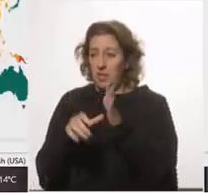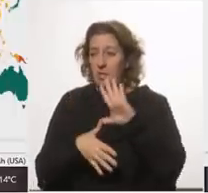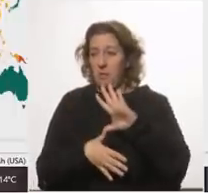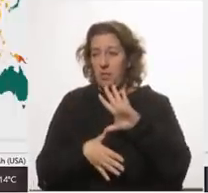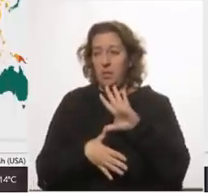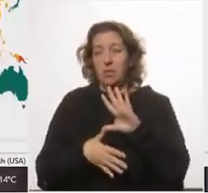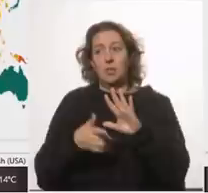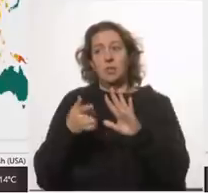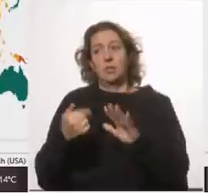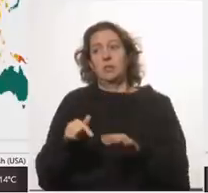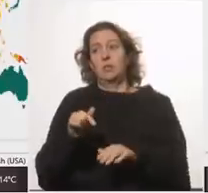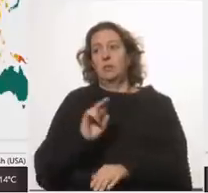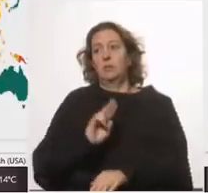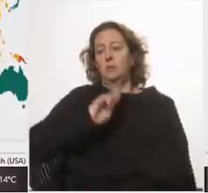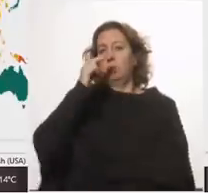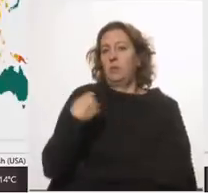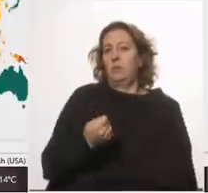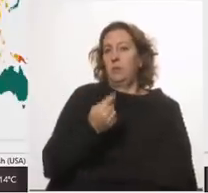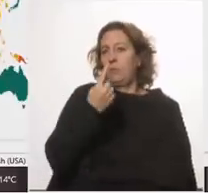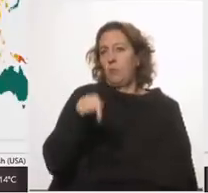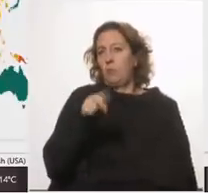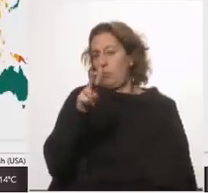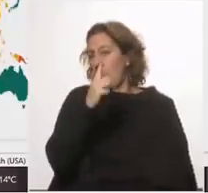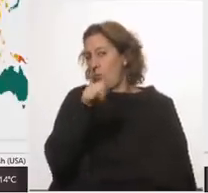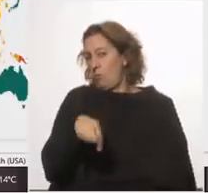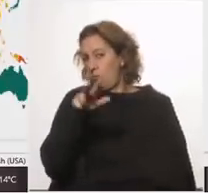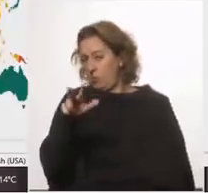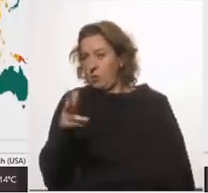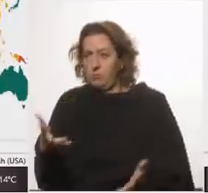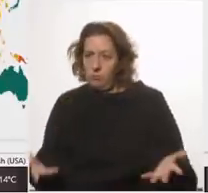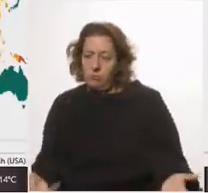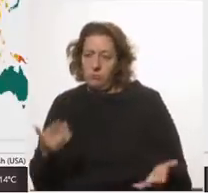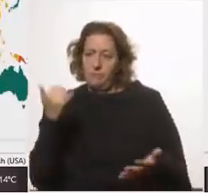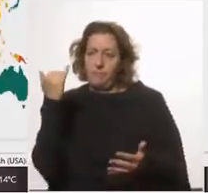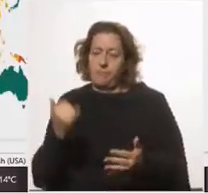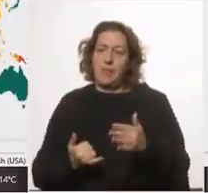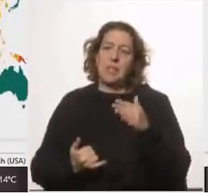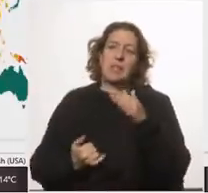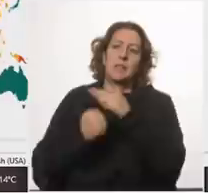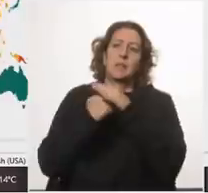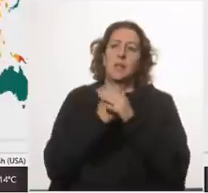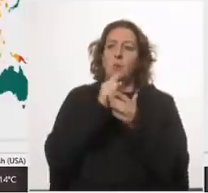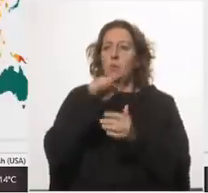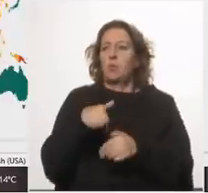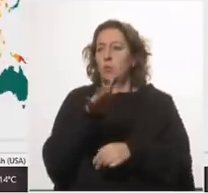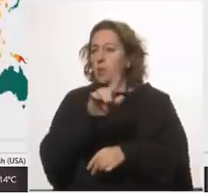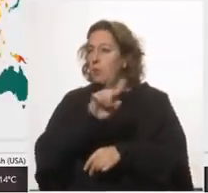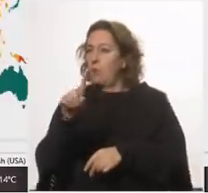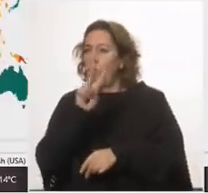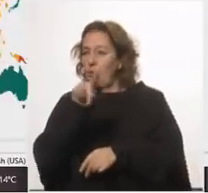porque Uruguay gastó 1,2 1,3 según el informe de la ministra o sea que si se hubiera puesto el límite en 1,5 y no en 2,5